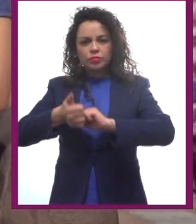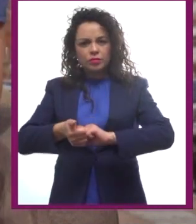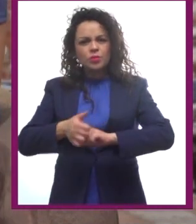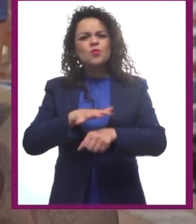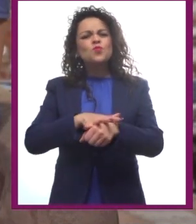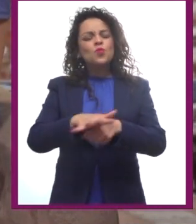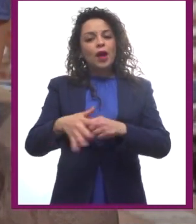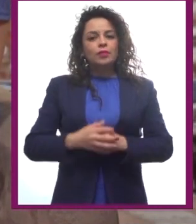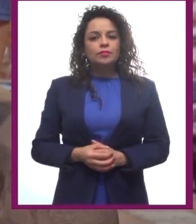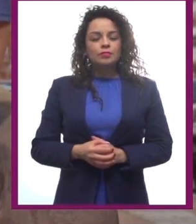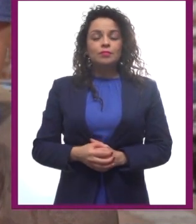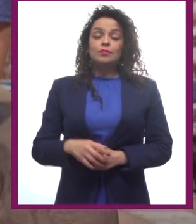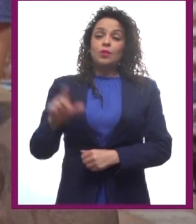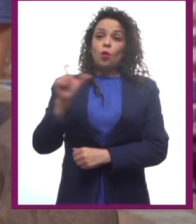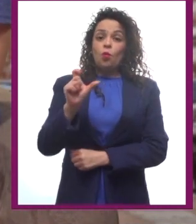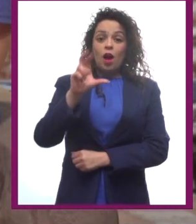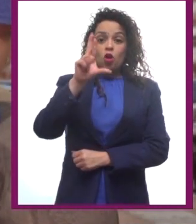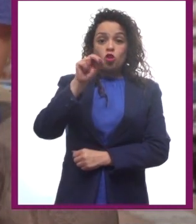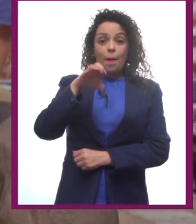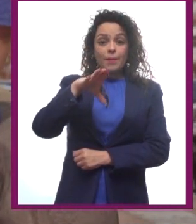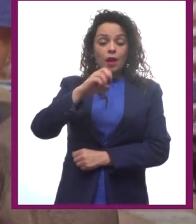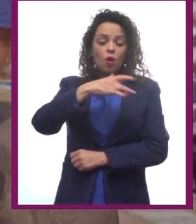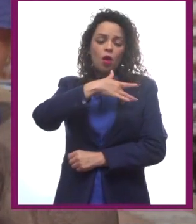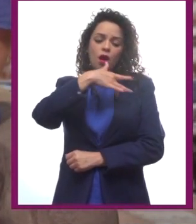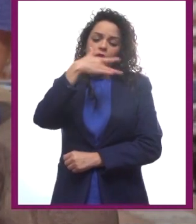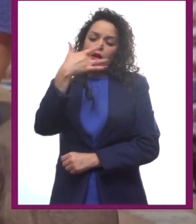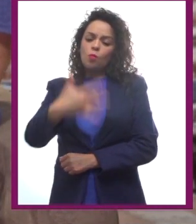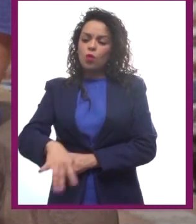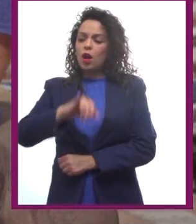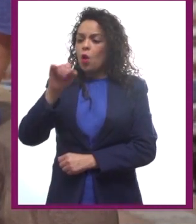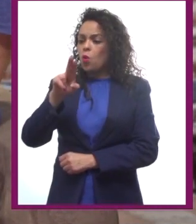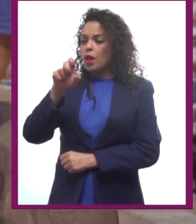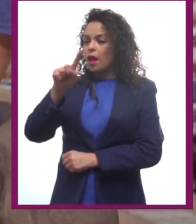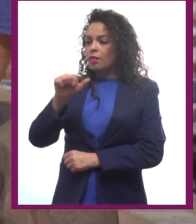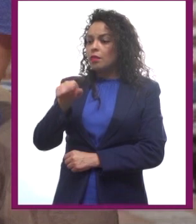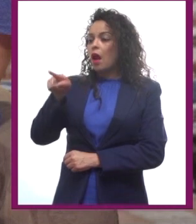¿En el momento en que Romeo se enamora de Julieta y es correspondido?